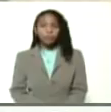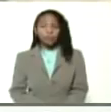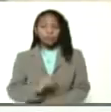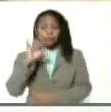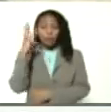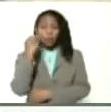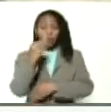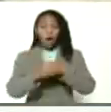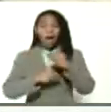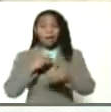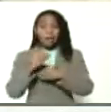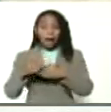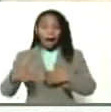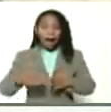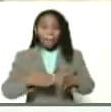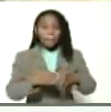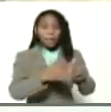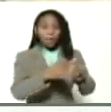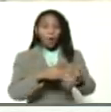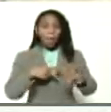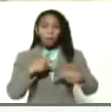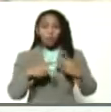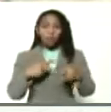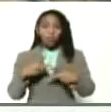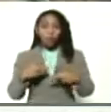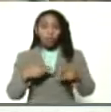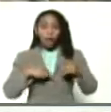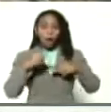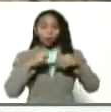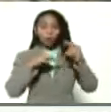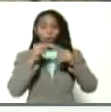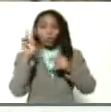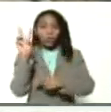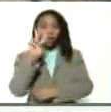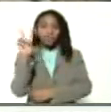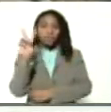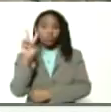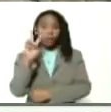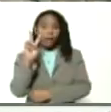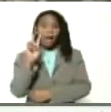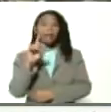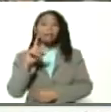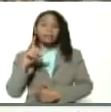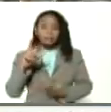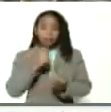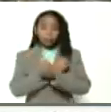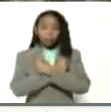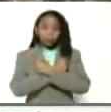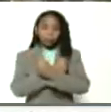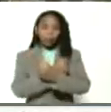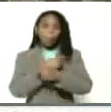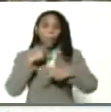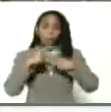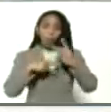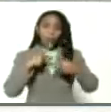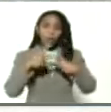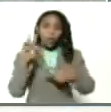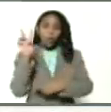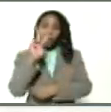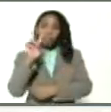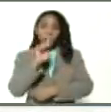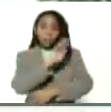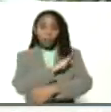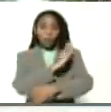logró retomar el camino de la producción de la construcción de una Venezuela de vocación agrícola productiva de una Venezuela